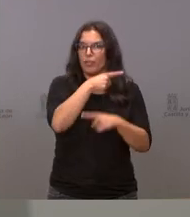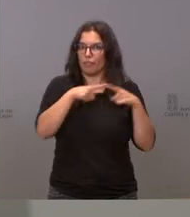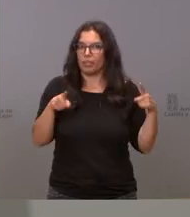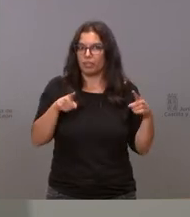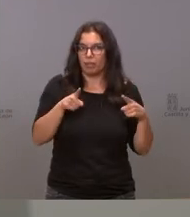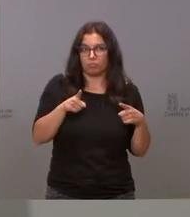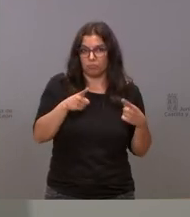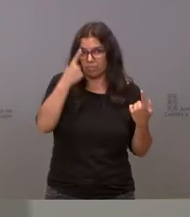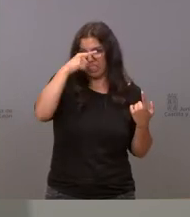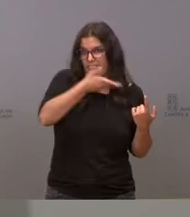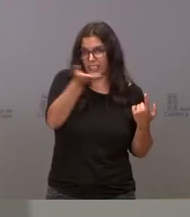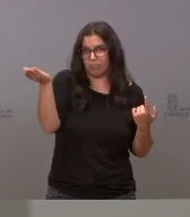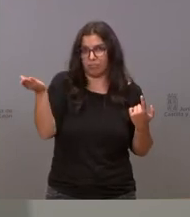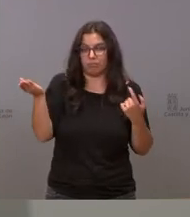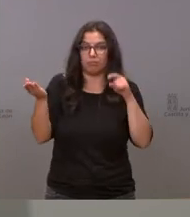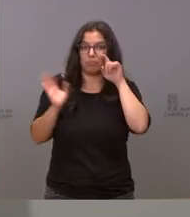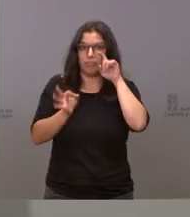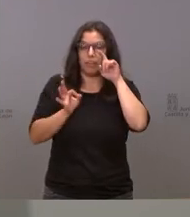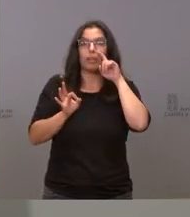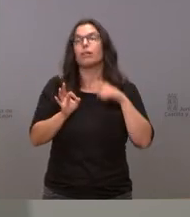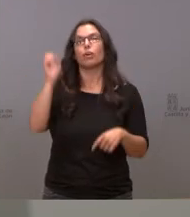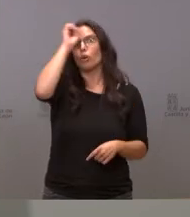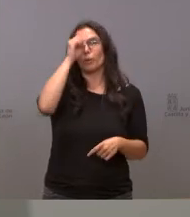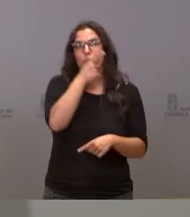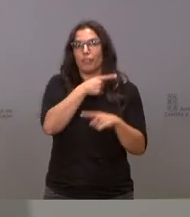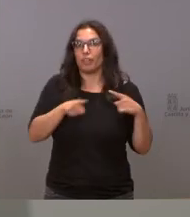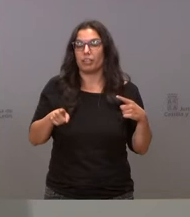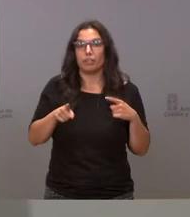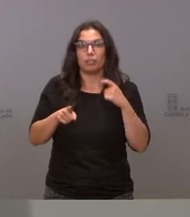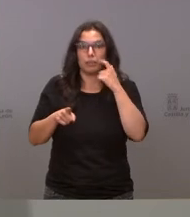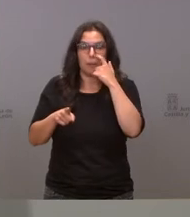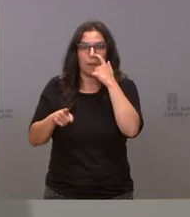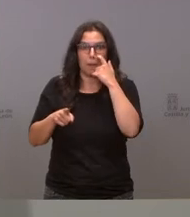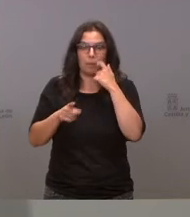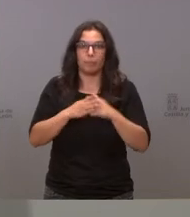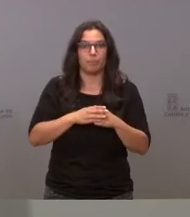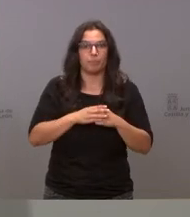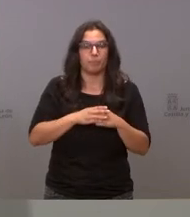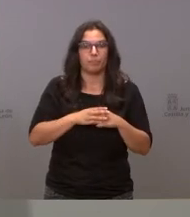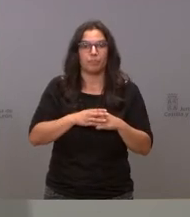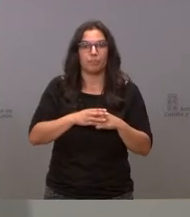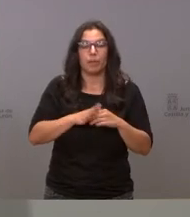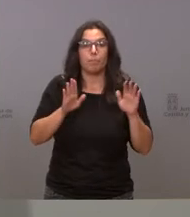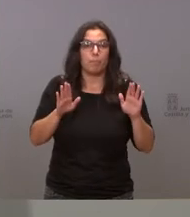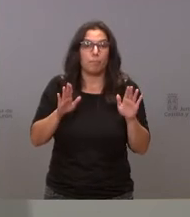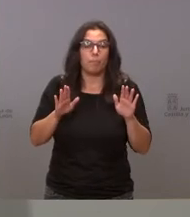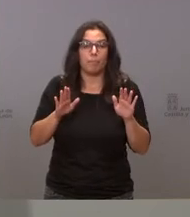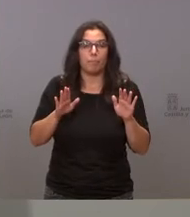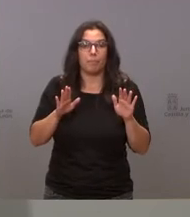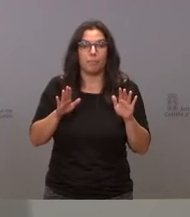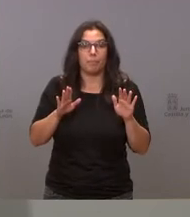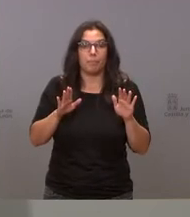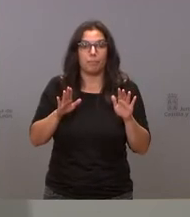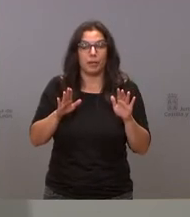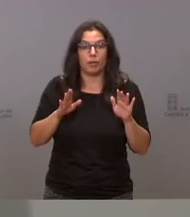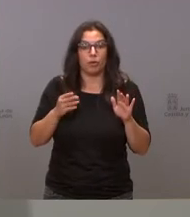conocido que nuestras opiniones son diferentes tenemos una misma opinión con respecto a la ley que